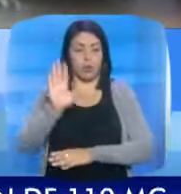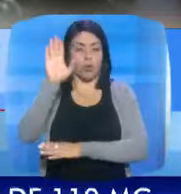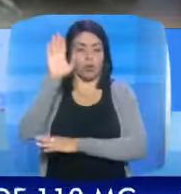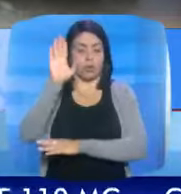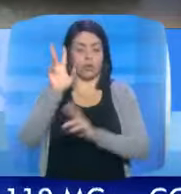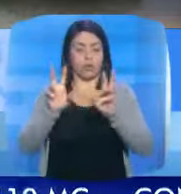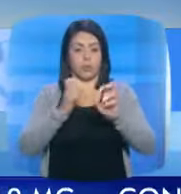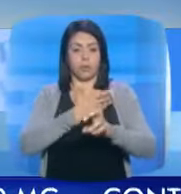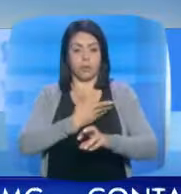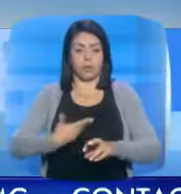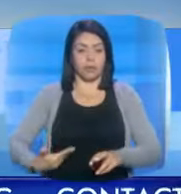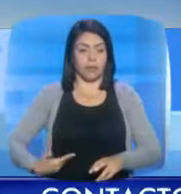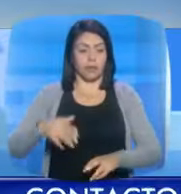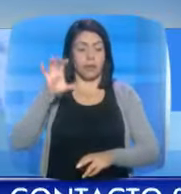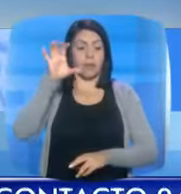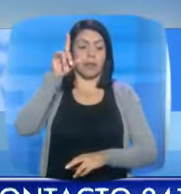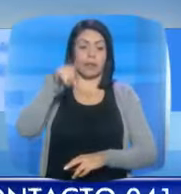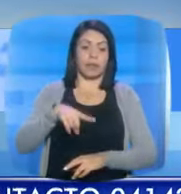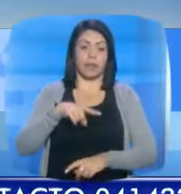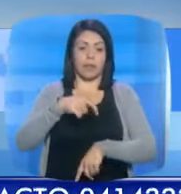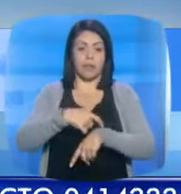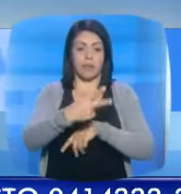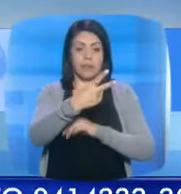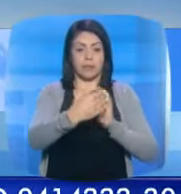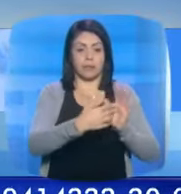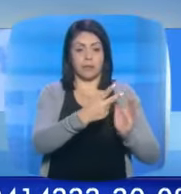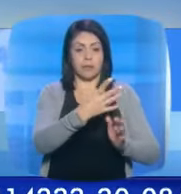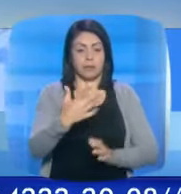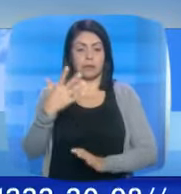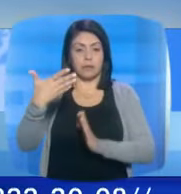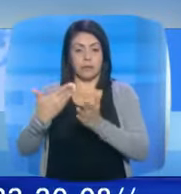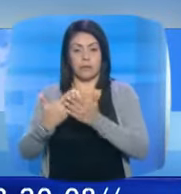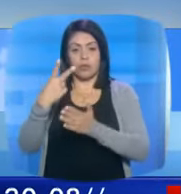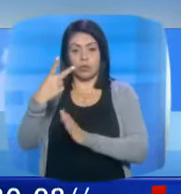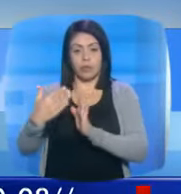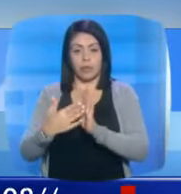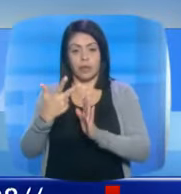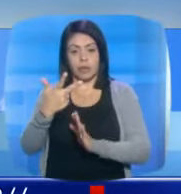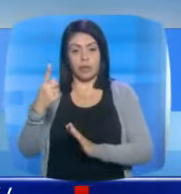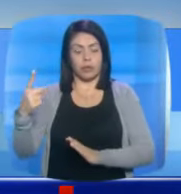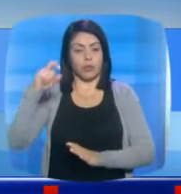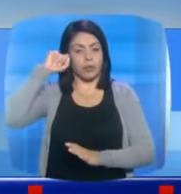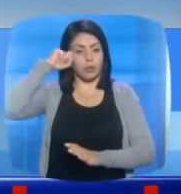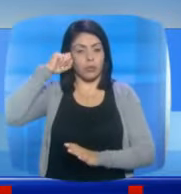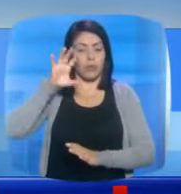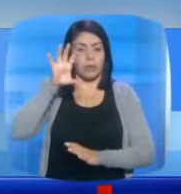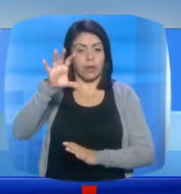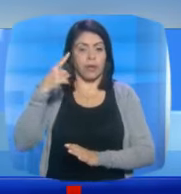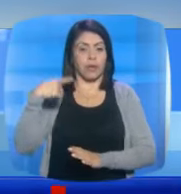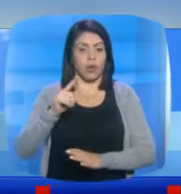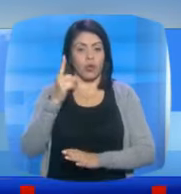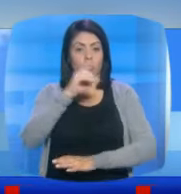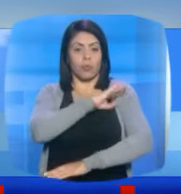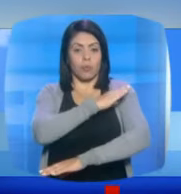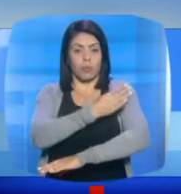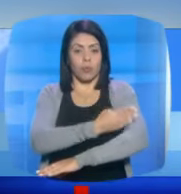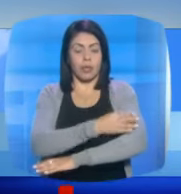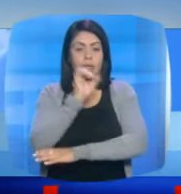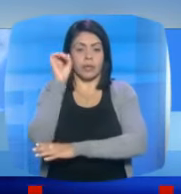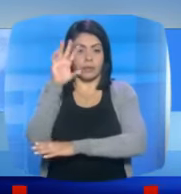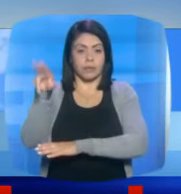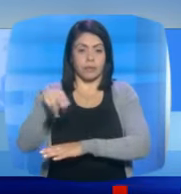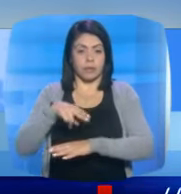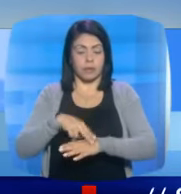juramentado como el nuevo presidente de la nación para el periodo 2025-2031 y recordó que el país cuenta con un solo poder legislativo.